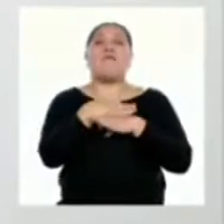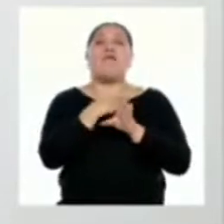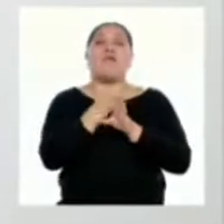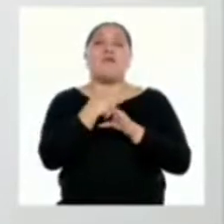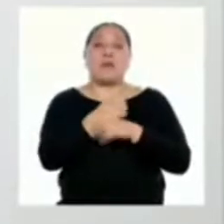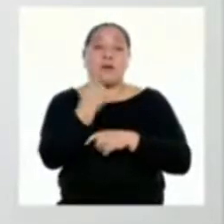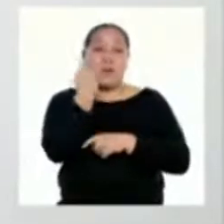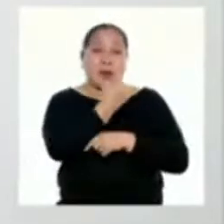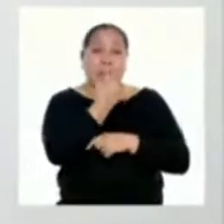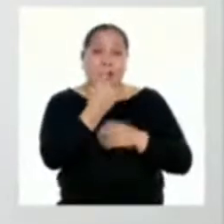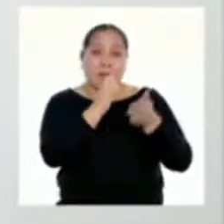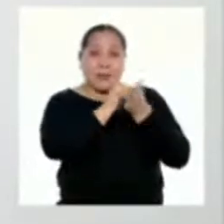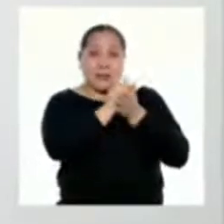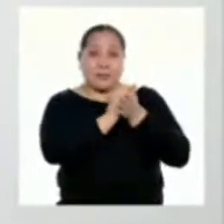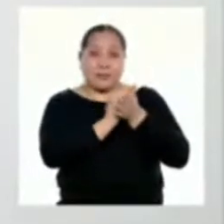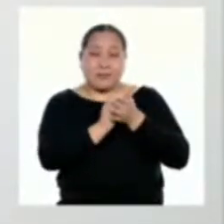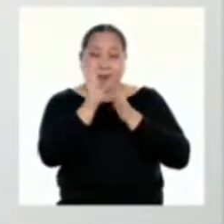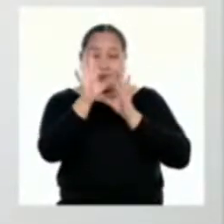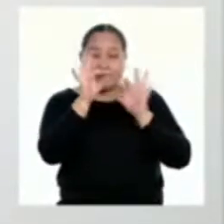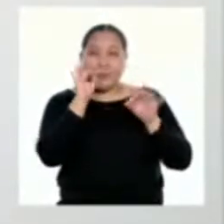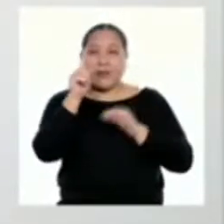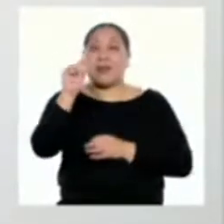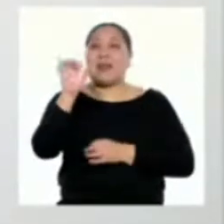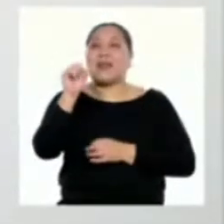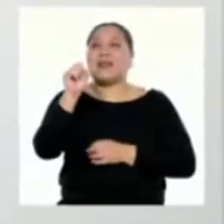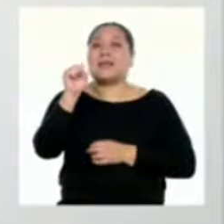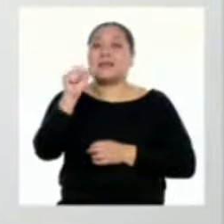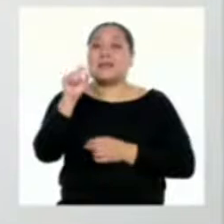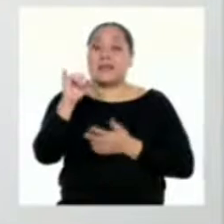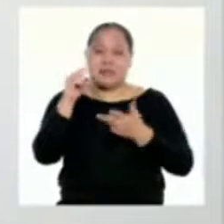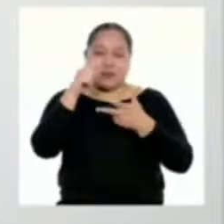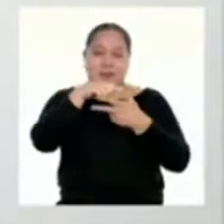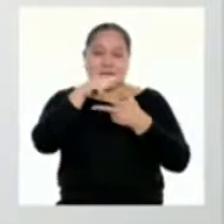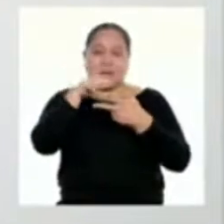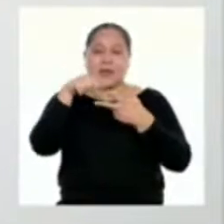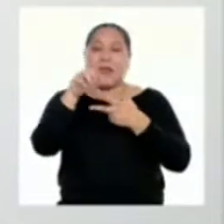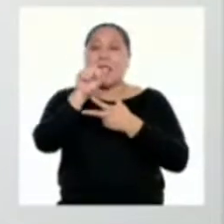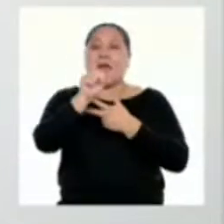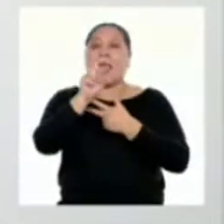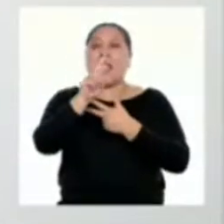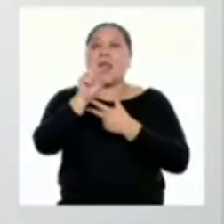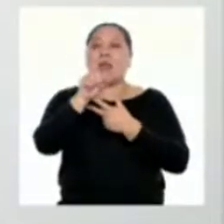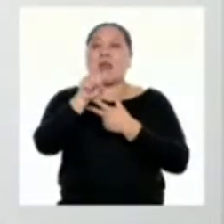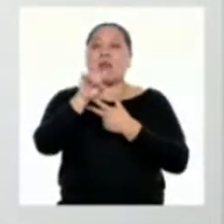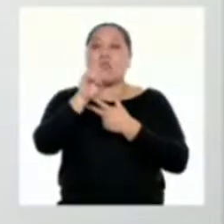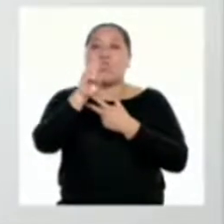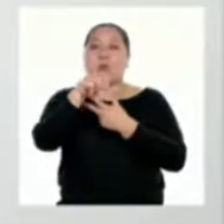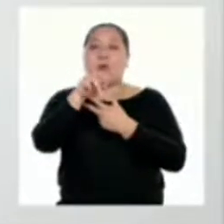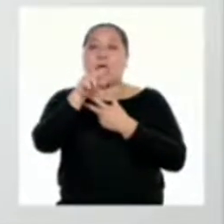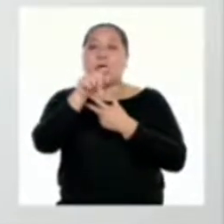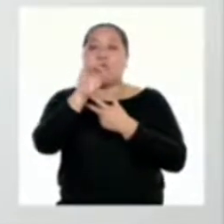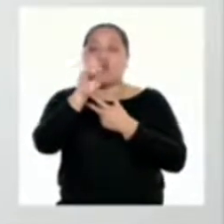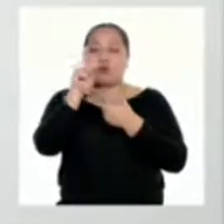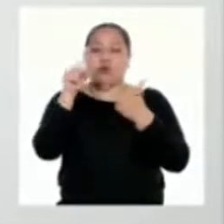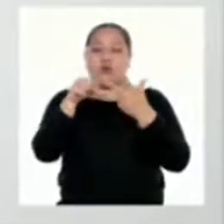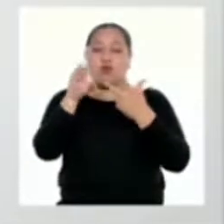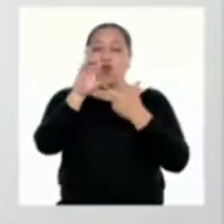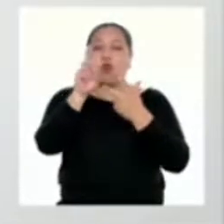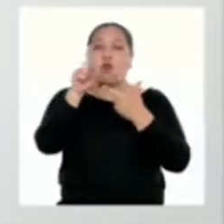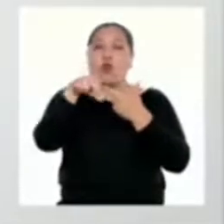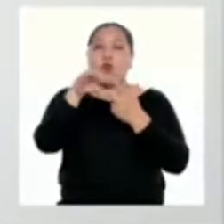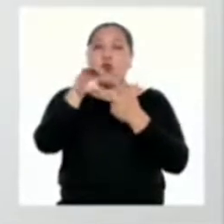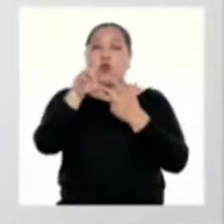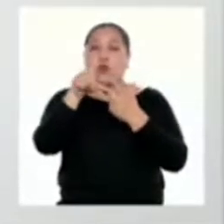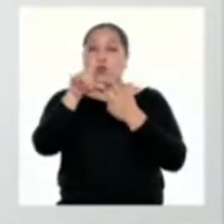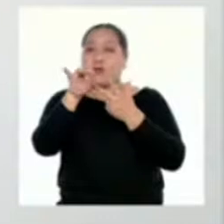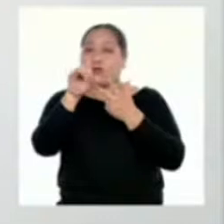para reconocer la tesis del autor, sus argumentos para sustentarlo y la conclusión a la que llega. ¿Te